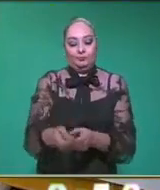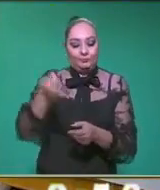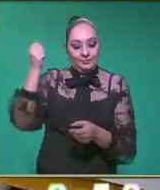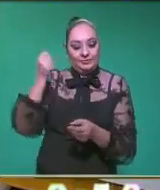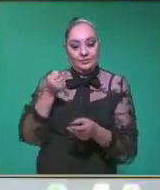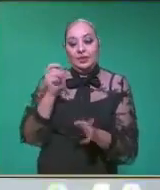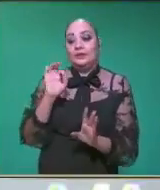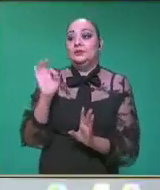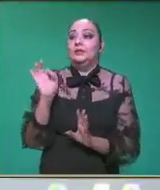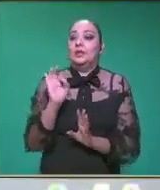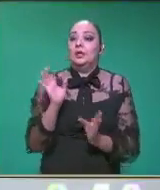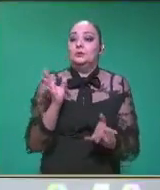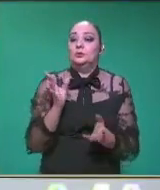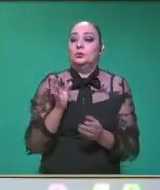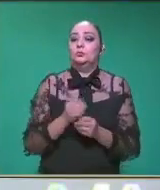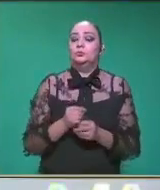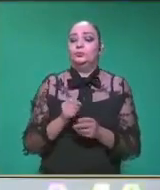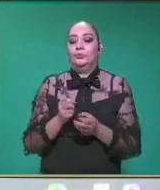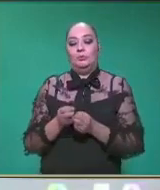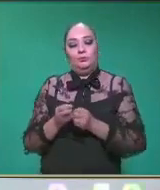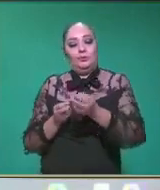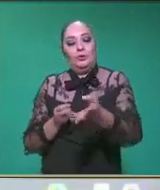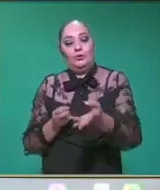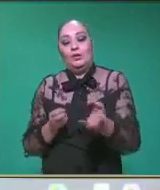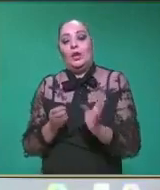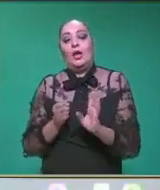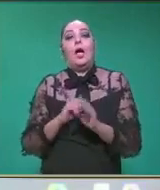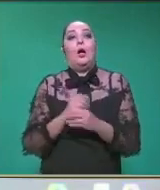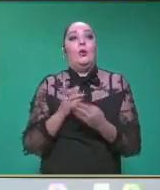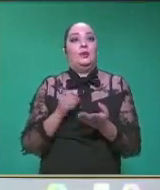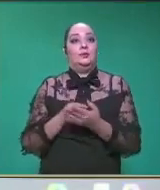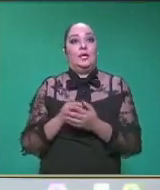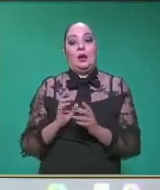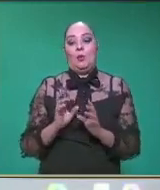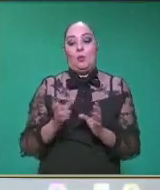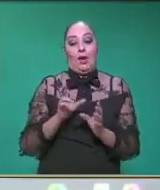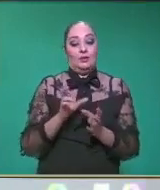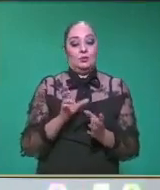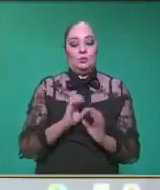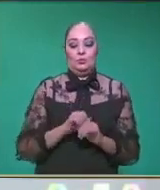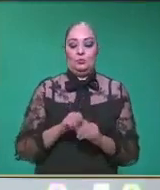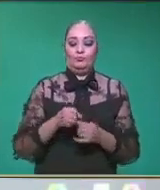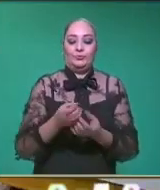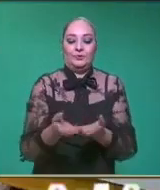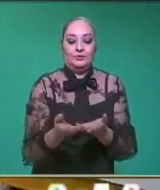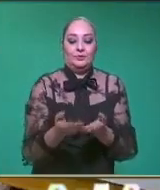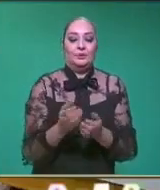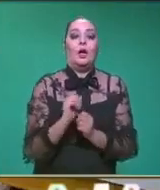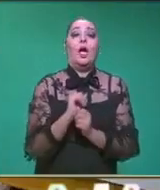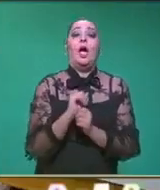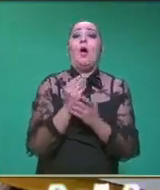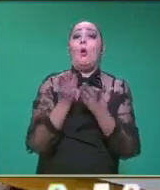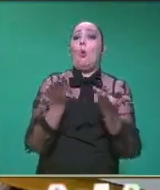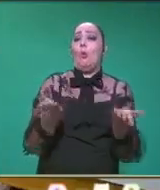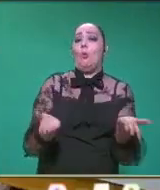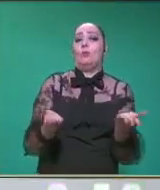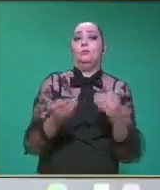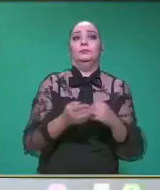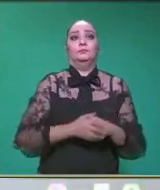salga proyectada la pelota. Ahora es tirar el vaso. muy bien. Muy bien. Lo voy a intentar yo ahora. Adelante, profe.